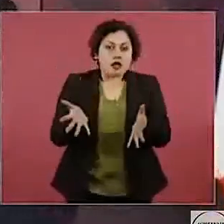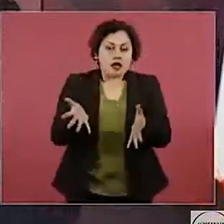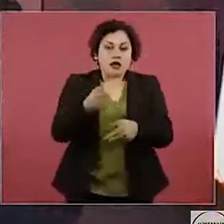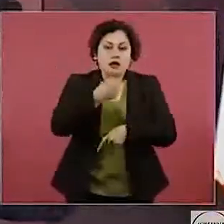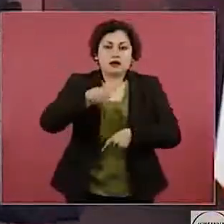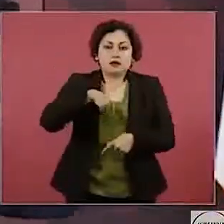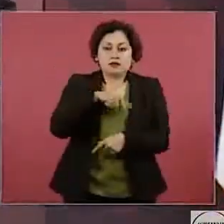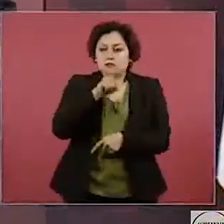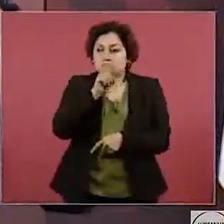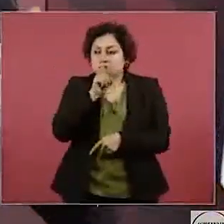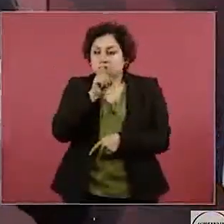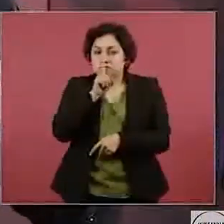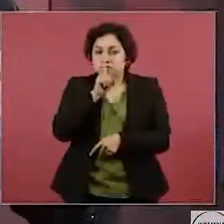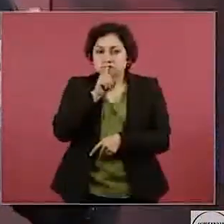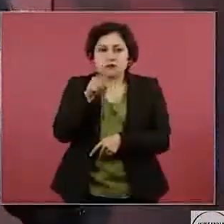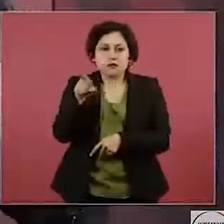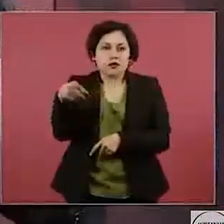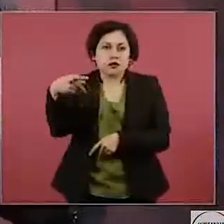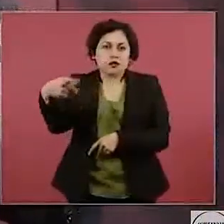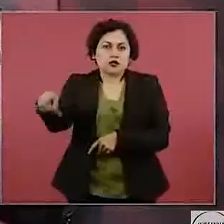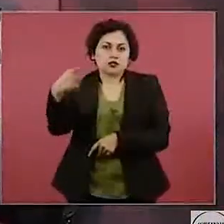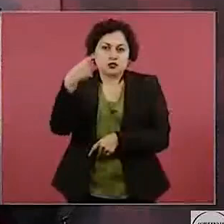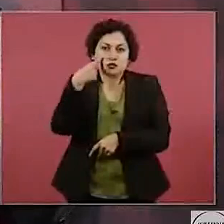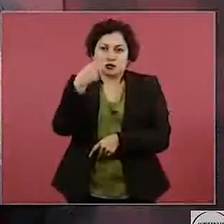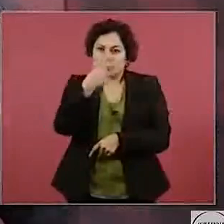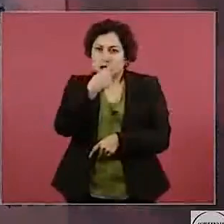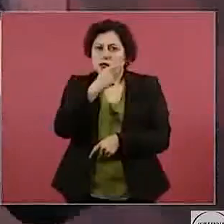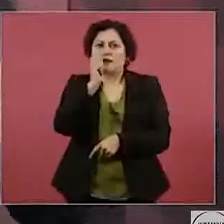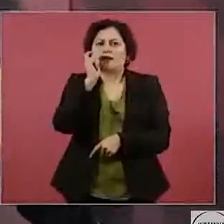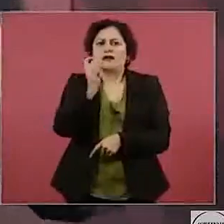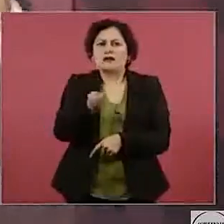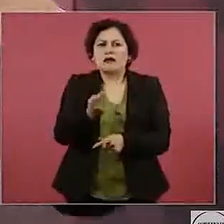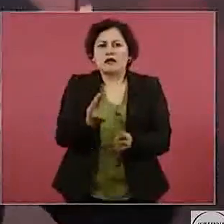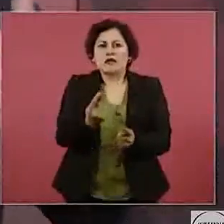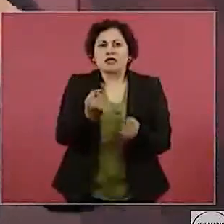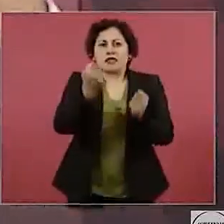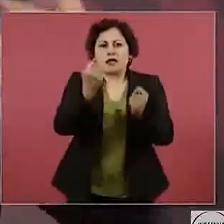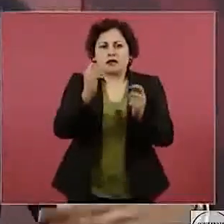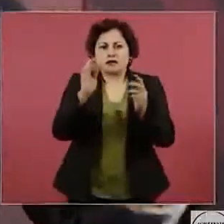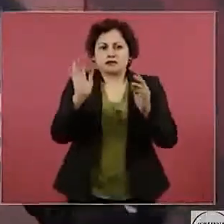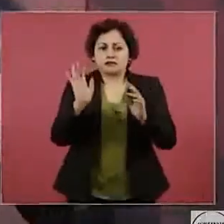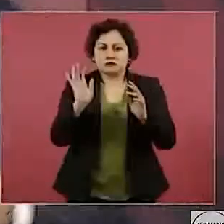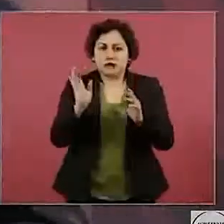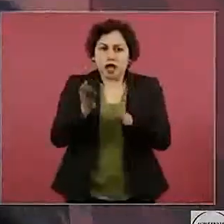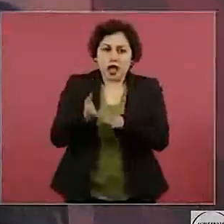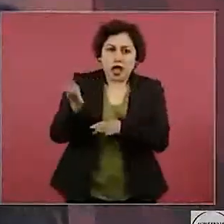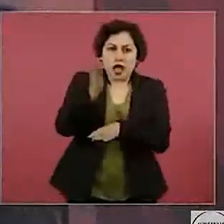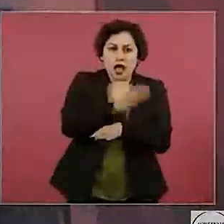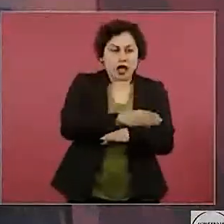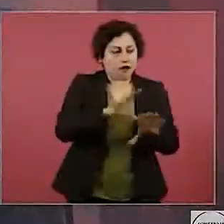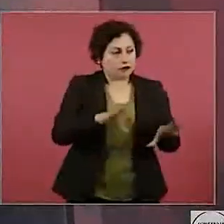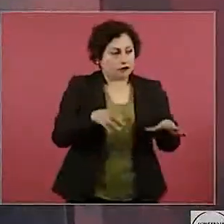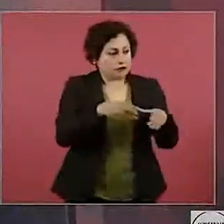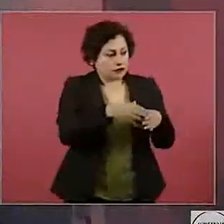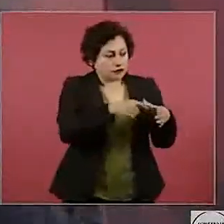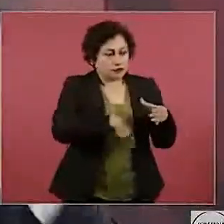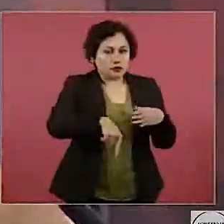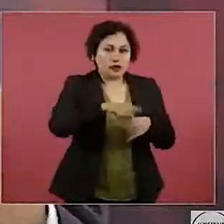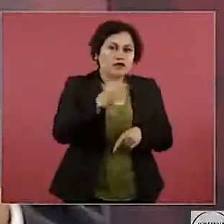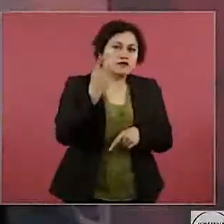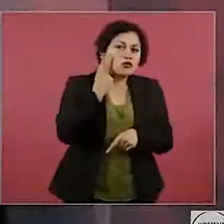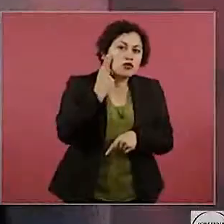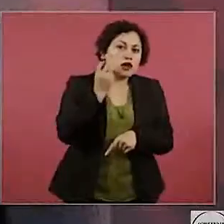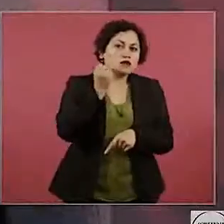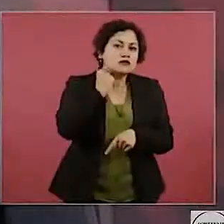No les importó que hayan votado diputados y senadores, la